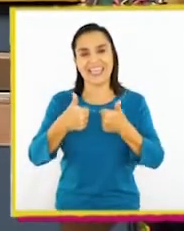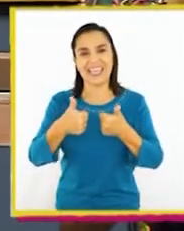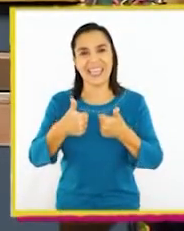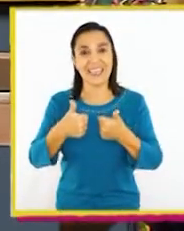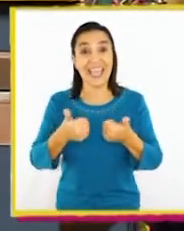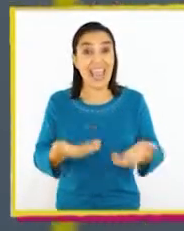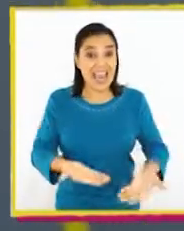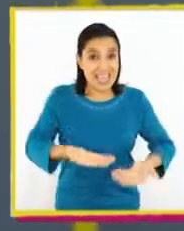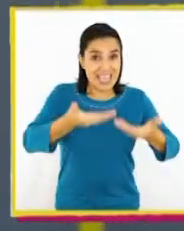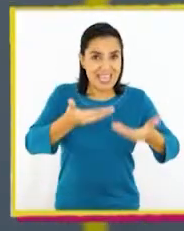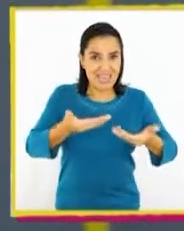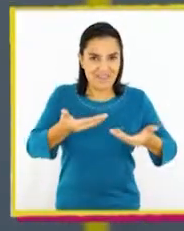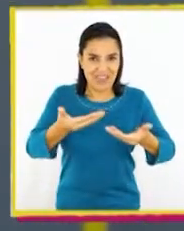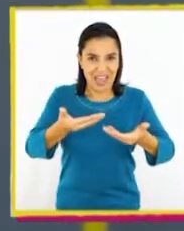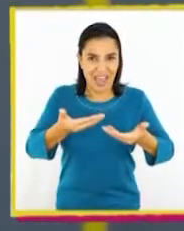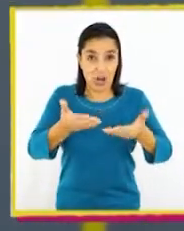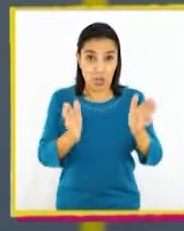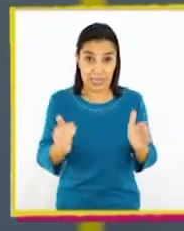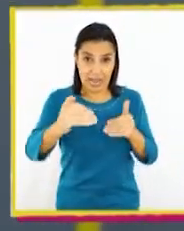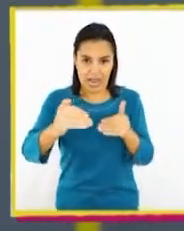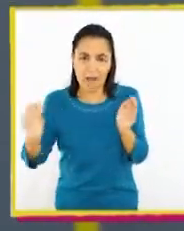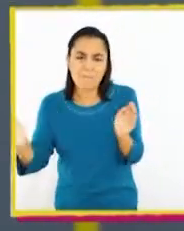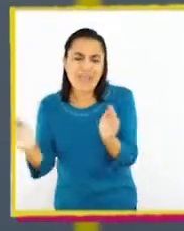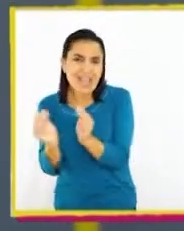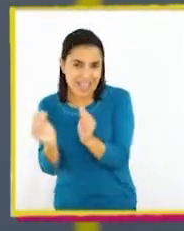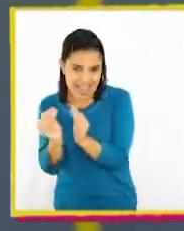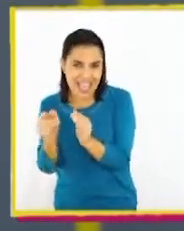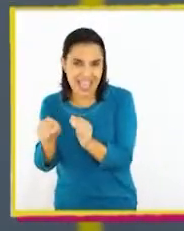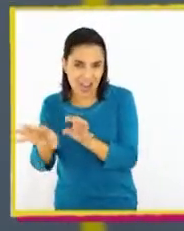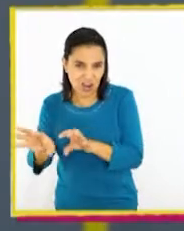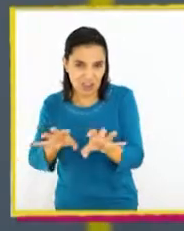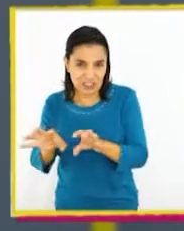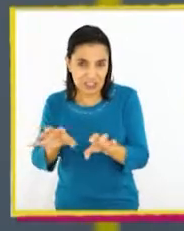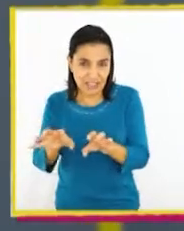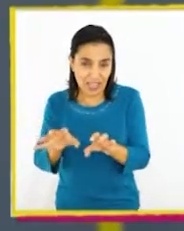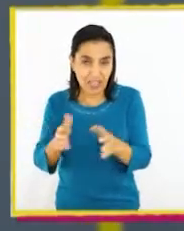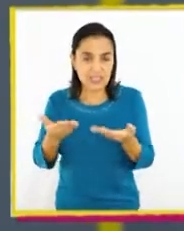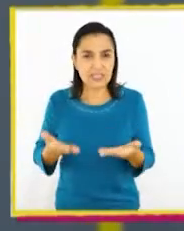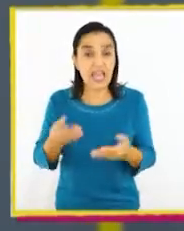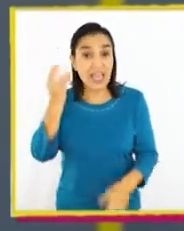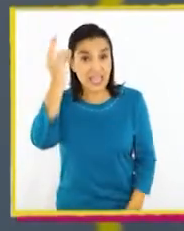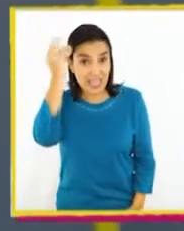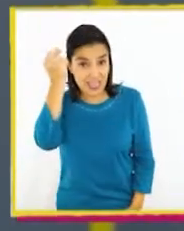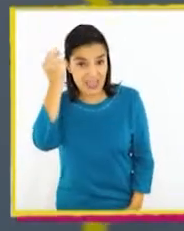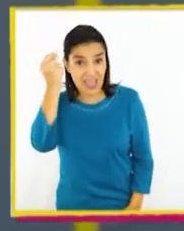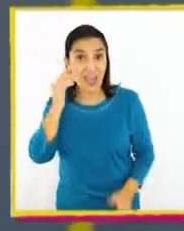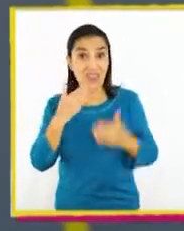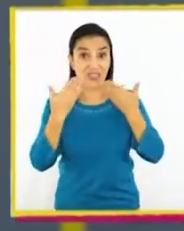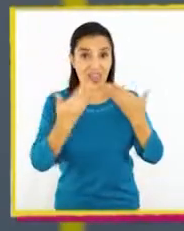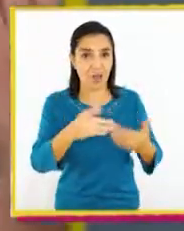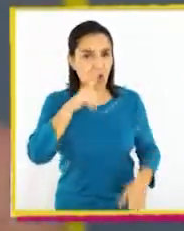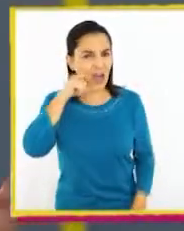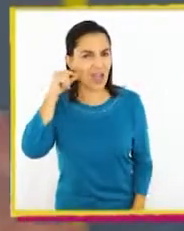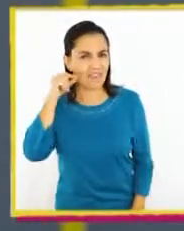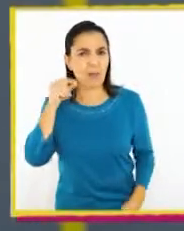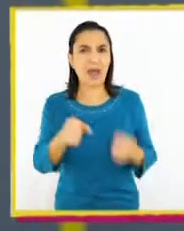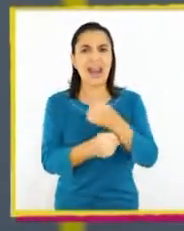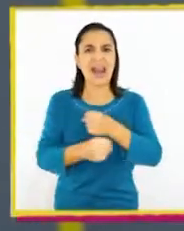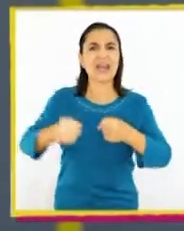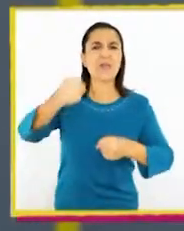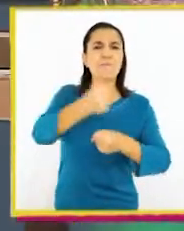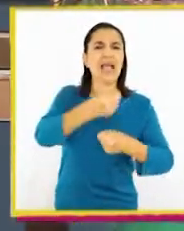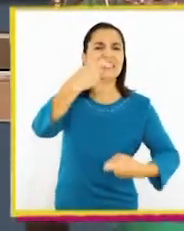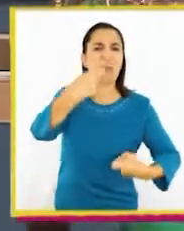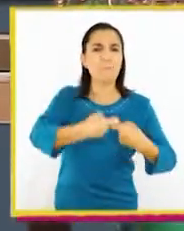¡Excelente! ¡Livianos y más pequeños que la caja! ¿Qué les parece si le damos ideas a Aref para que reemplace la